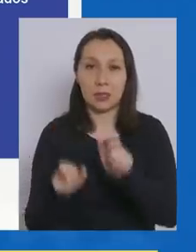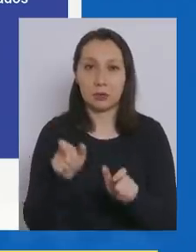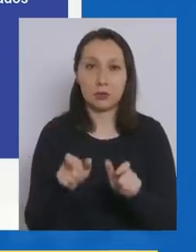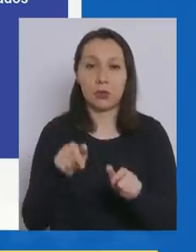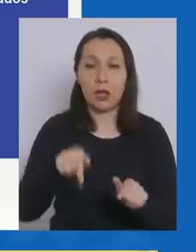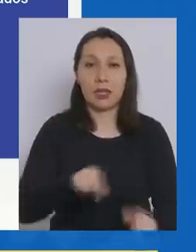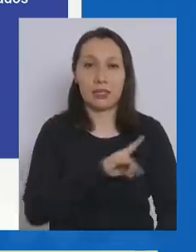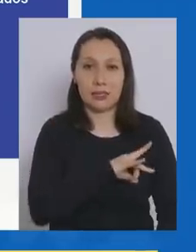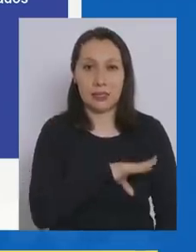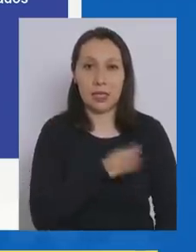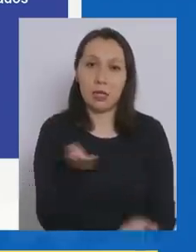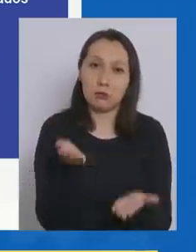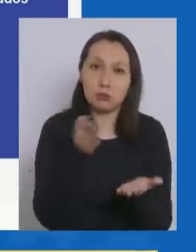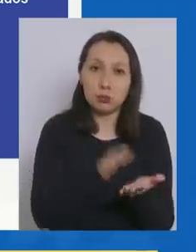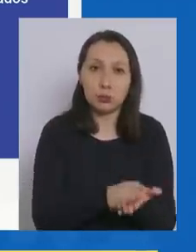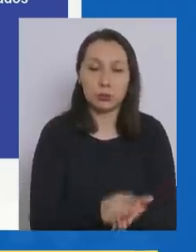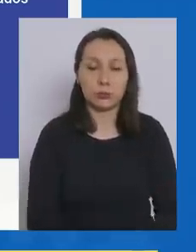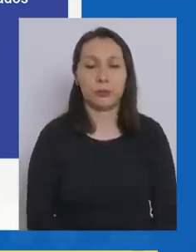en el país.